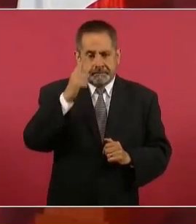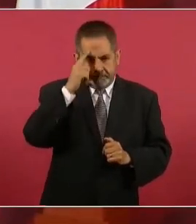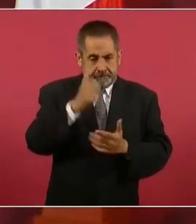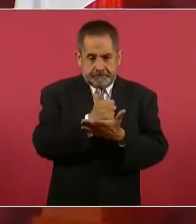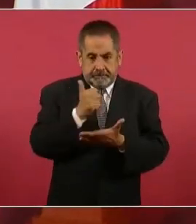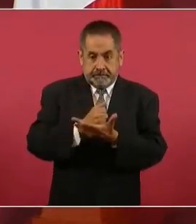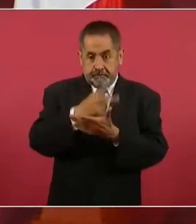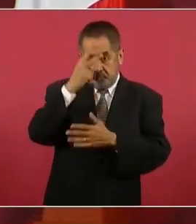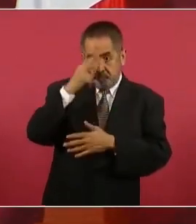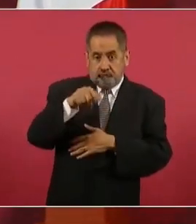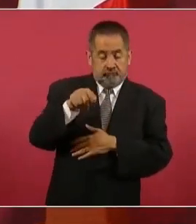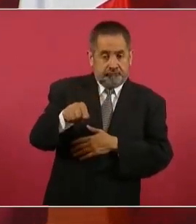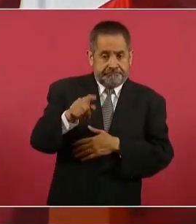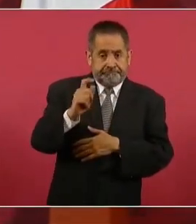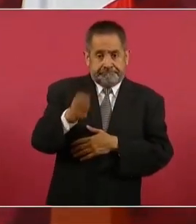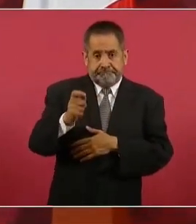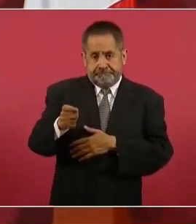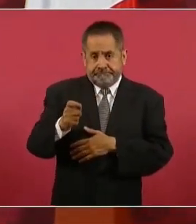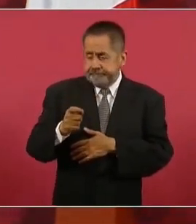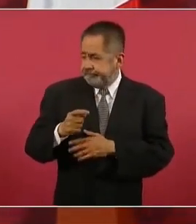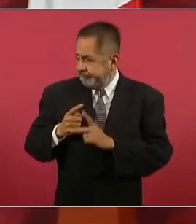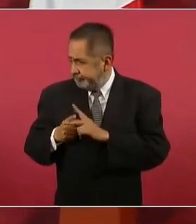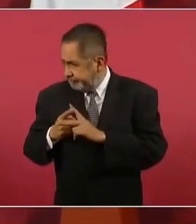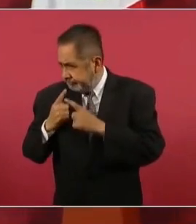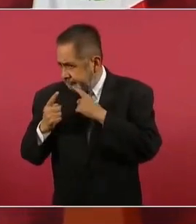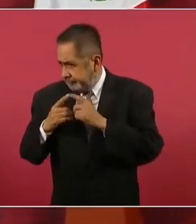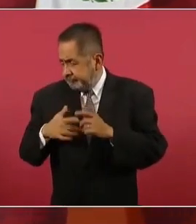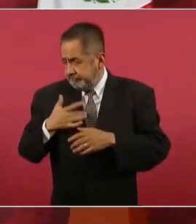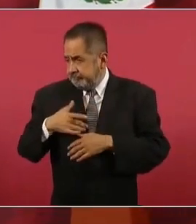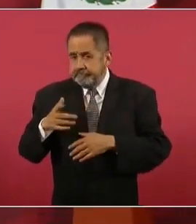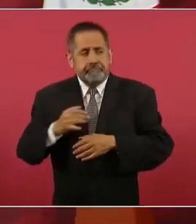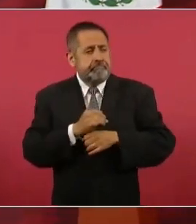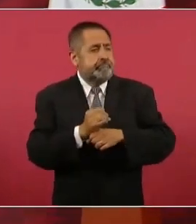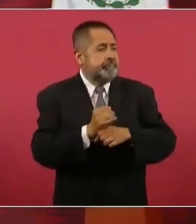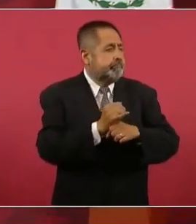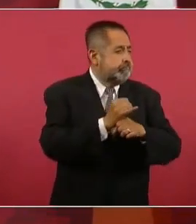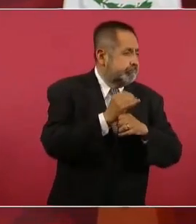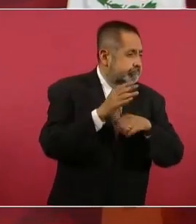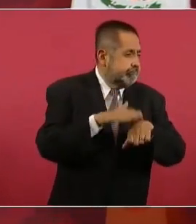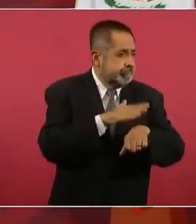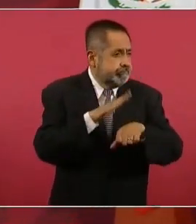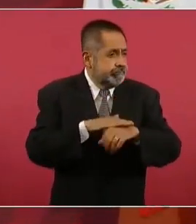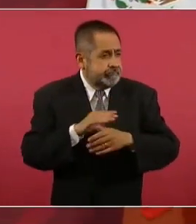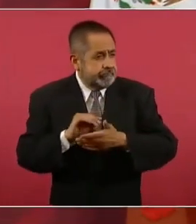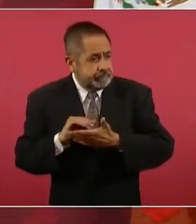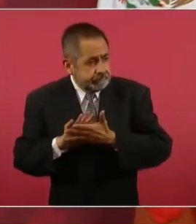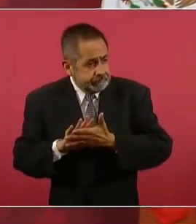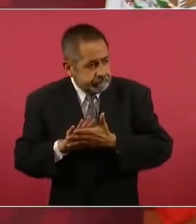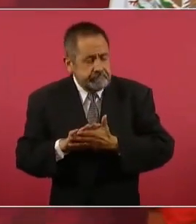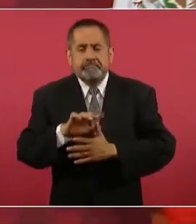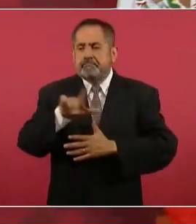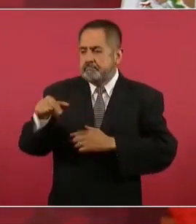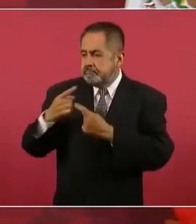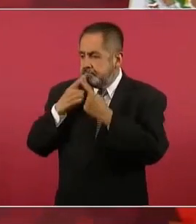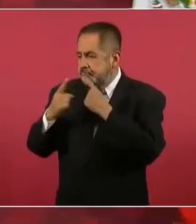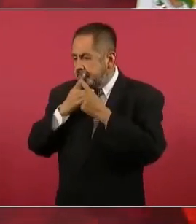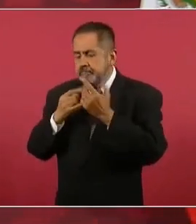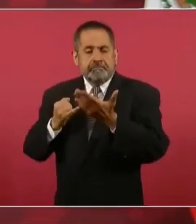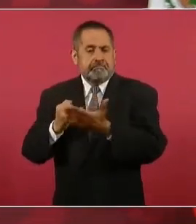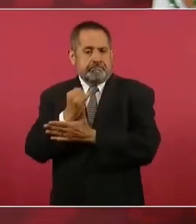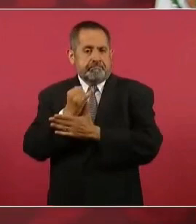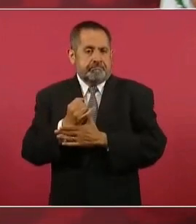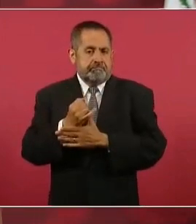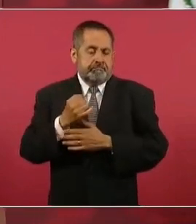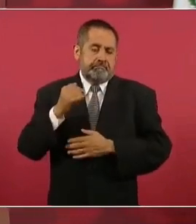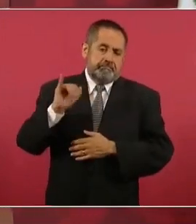de México una vez que se tenga ya el levantamiento, ya se va a decidir